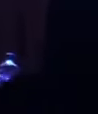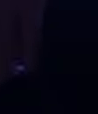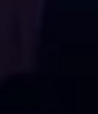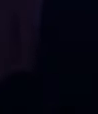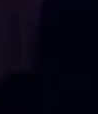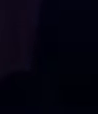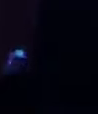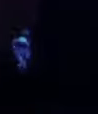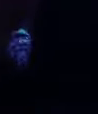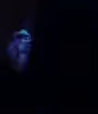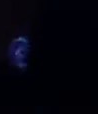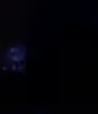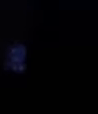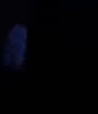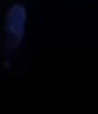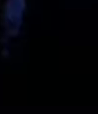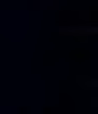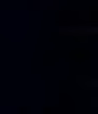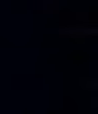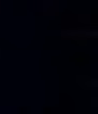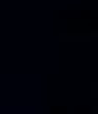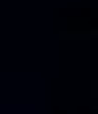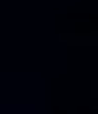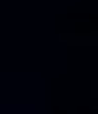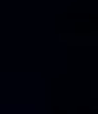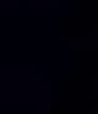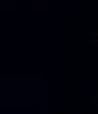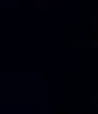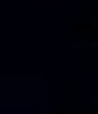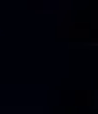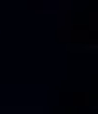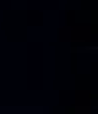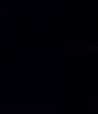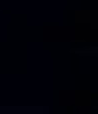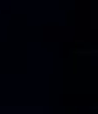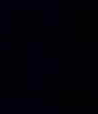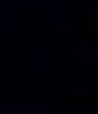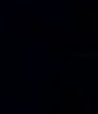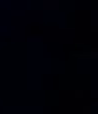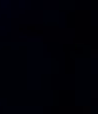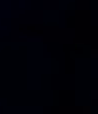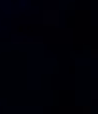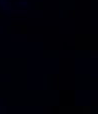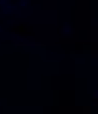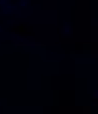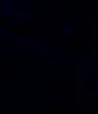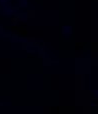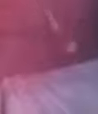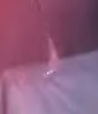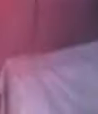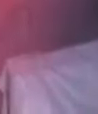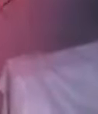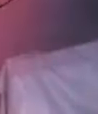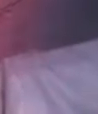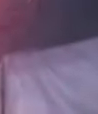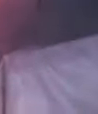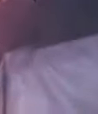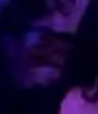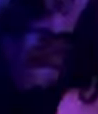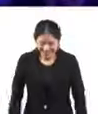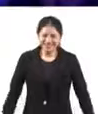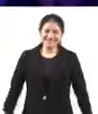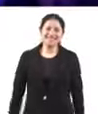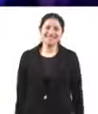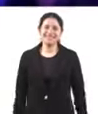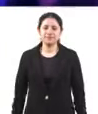cartelera de entretenimiento más importante cartelera.cdmx.gov.mx Su objetivo